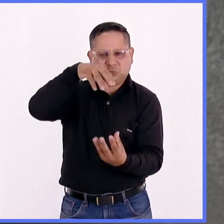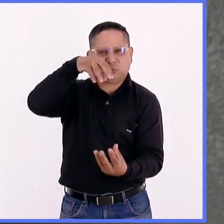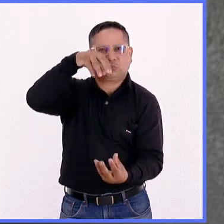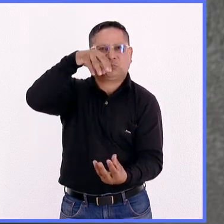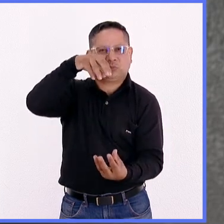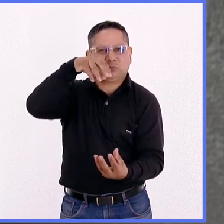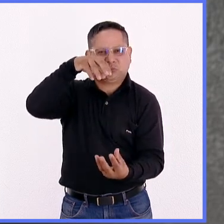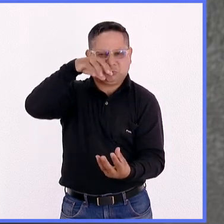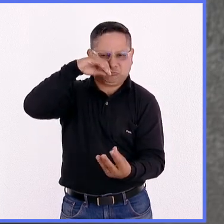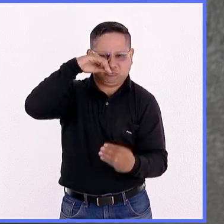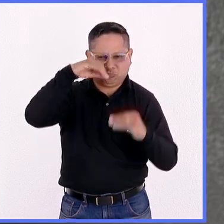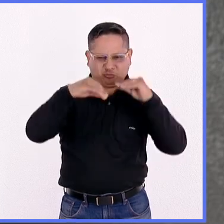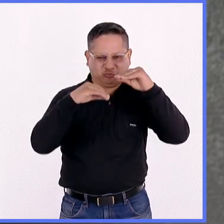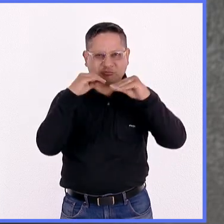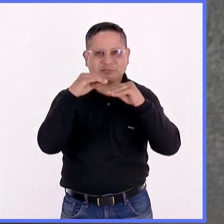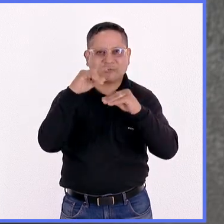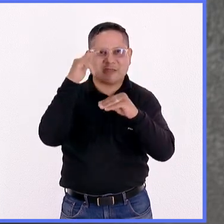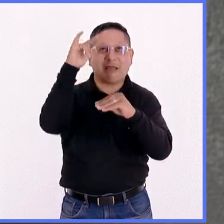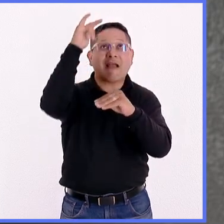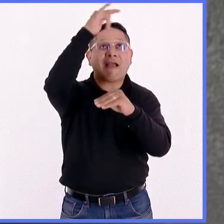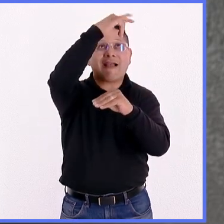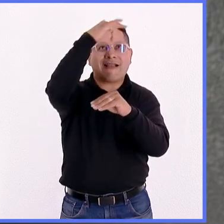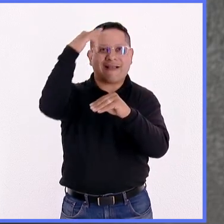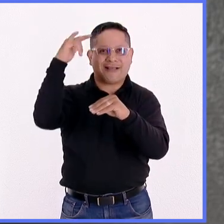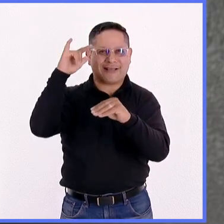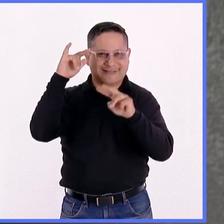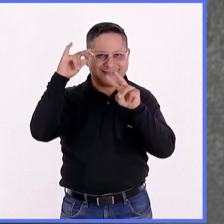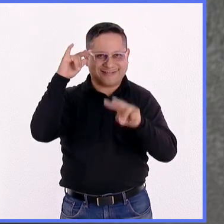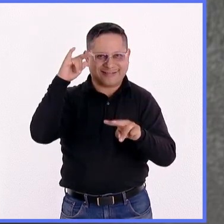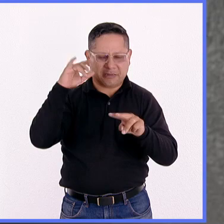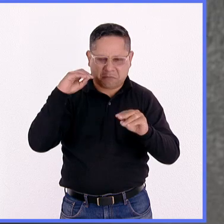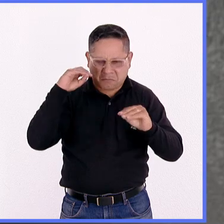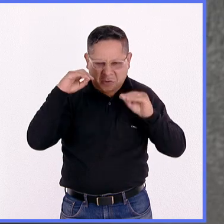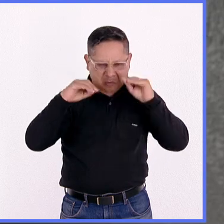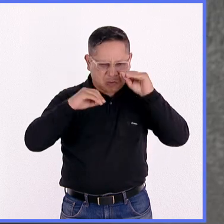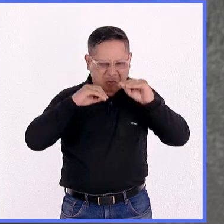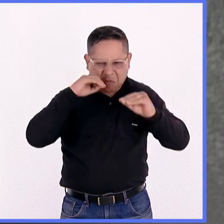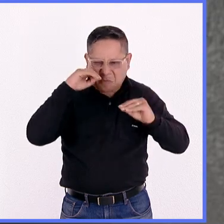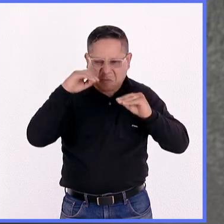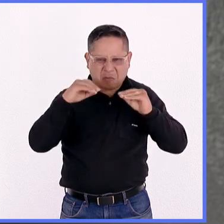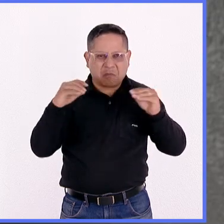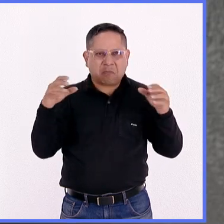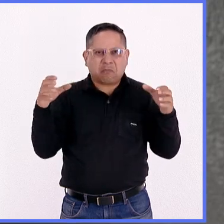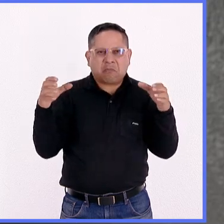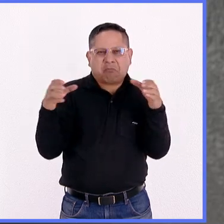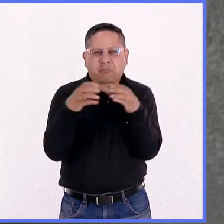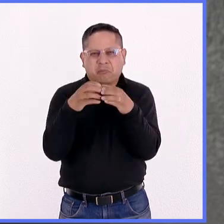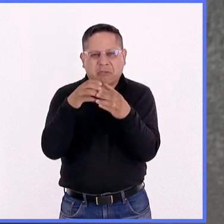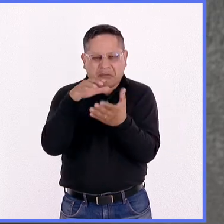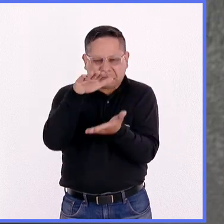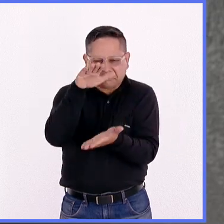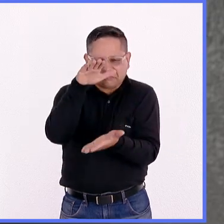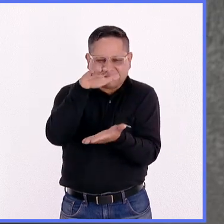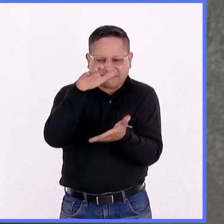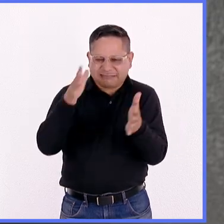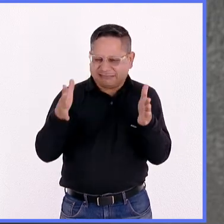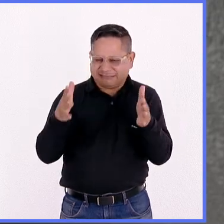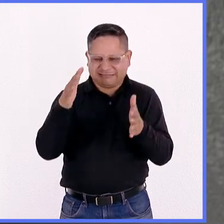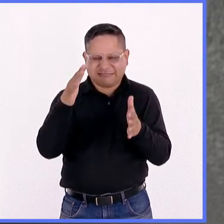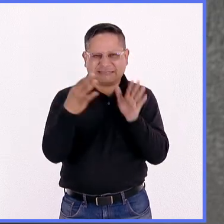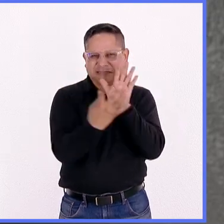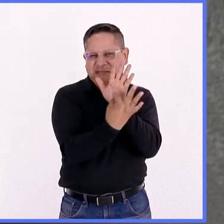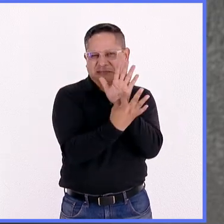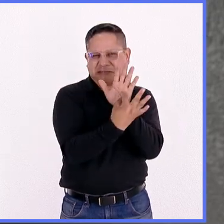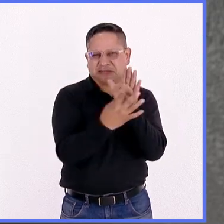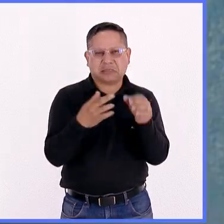que conforman a un satélite real embebidos en las dimensiones de una lata. Un poquito más grande que la lata de